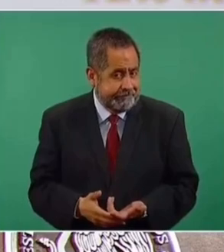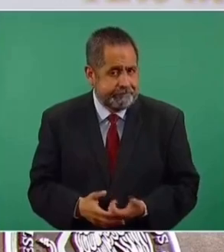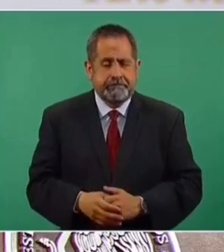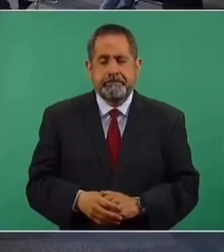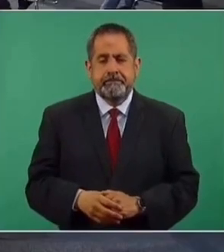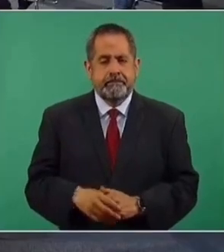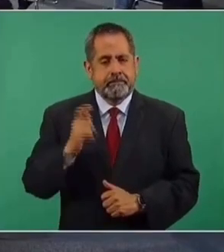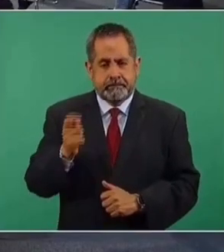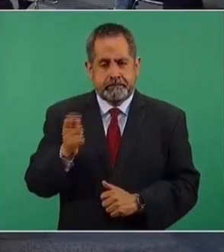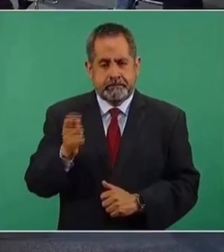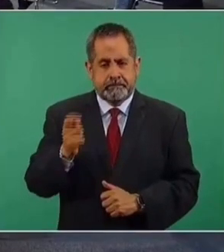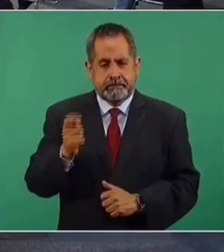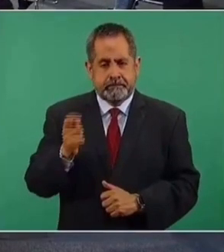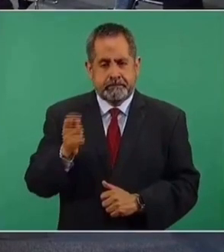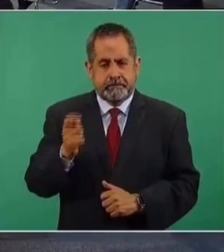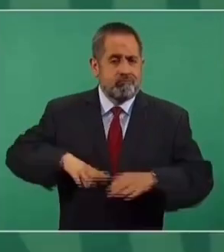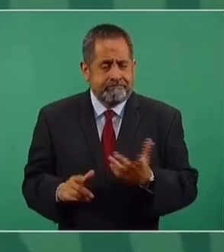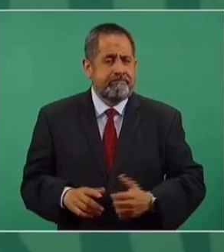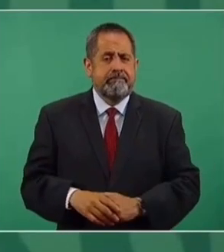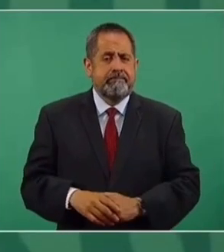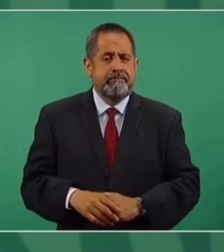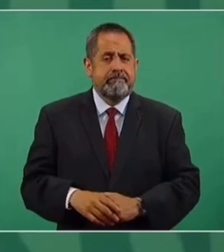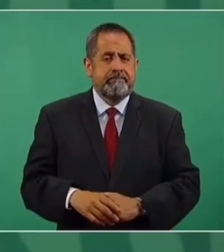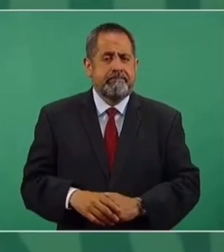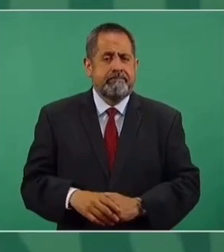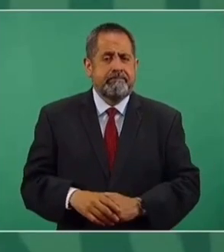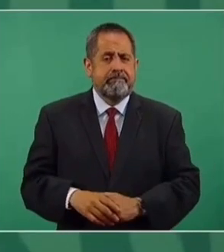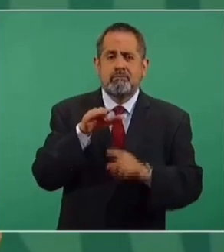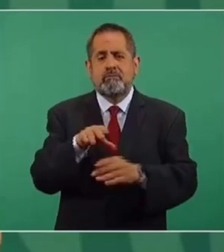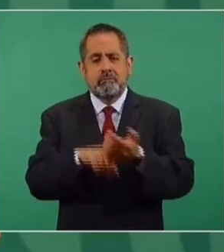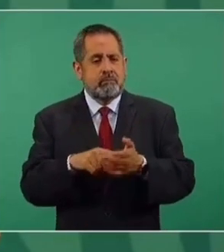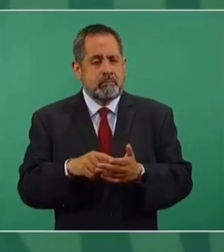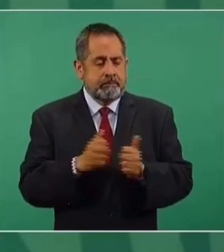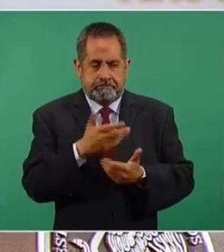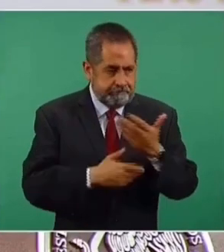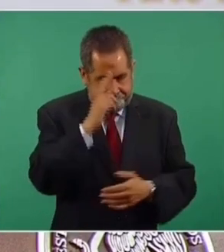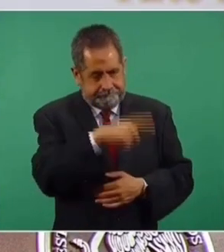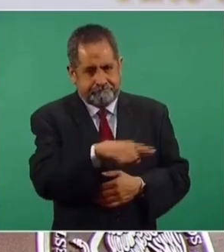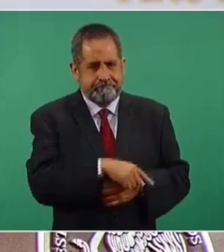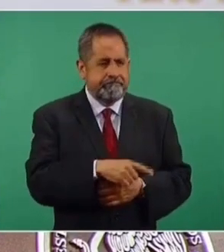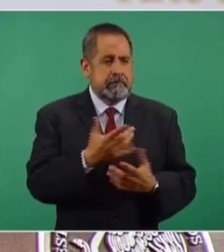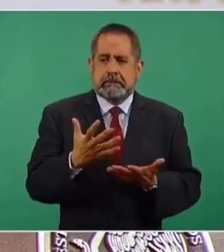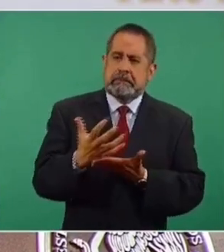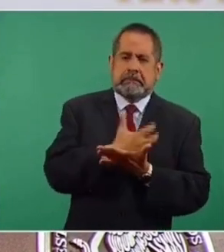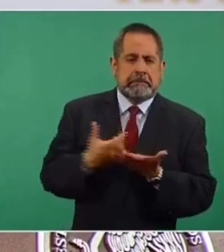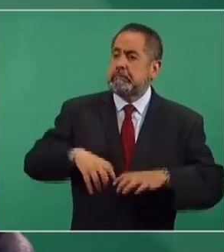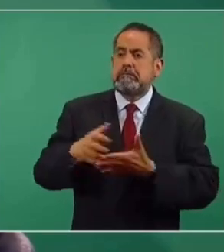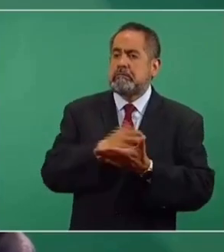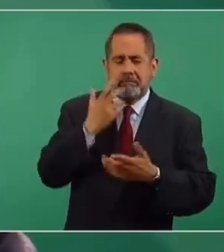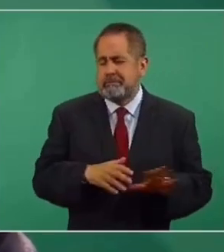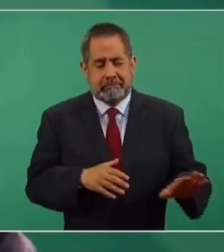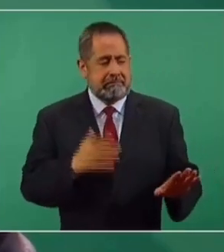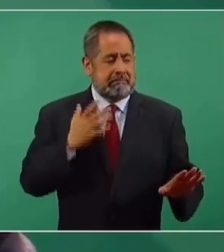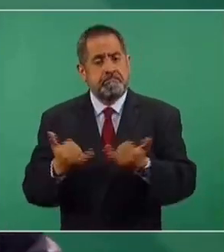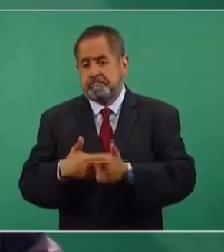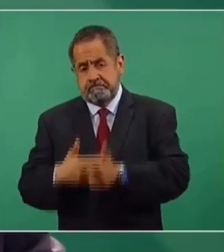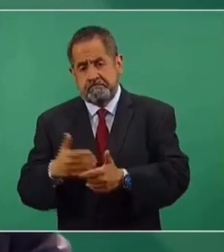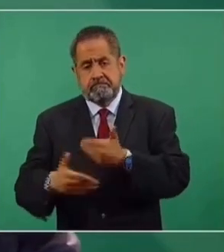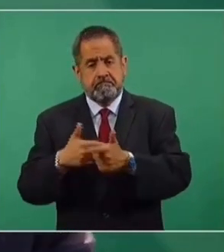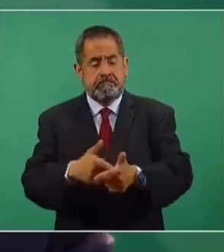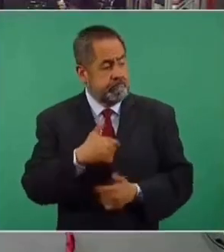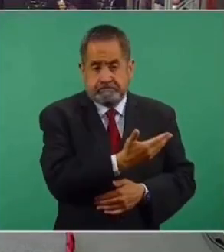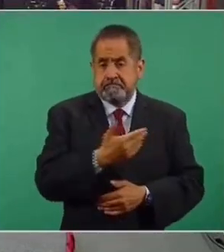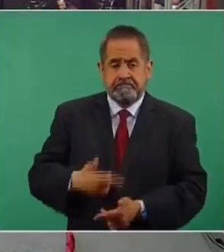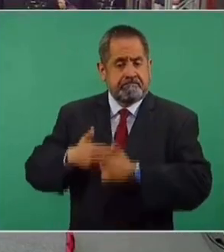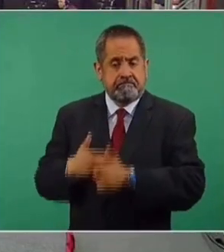Constitución. Es un asunto de interés nacional, no de, con todo respeto, de la ambición de malandros, fifís. Y